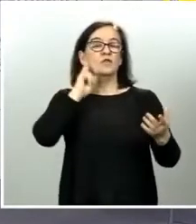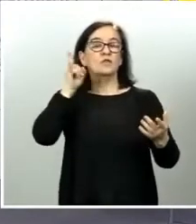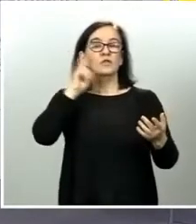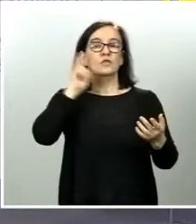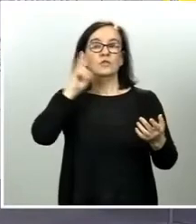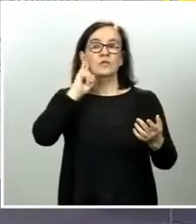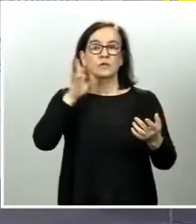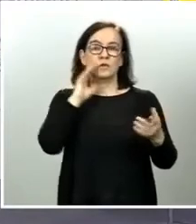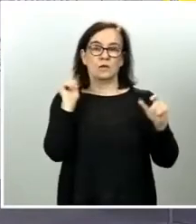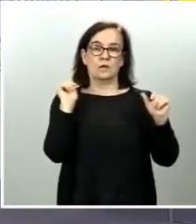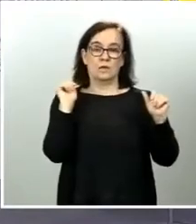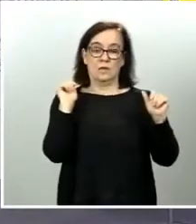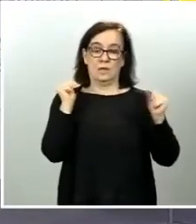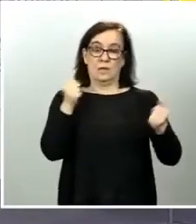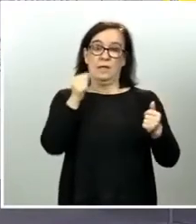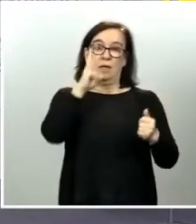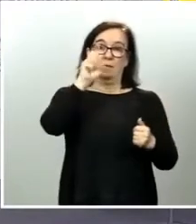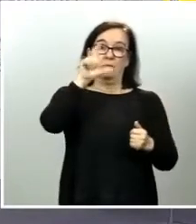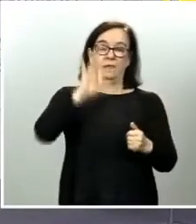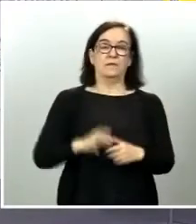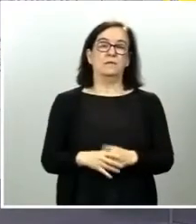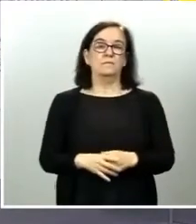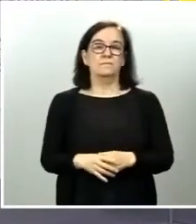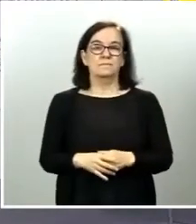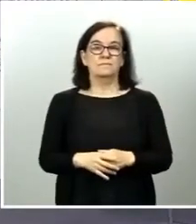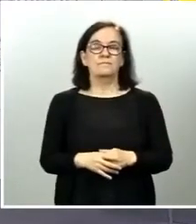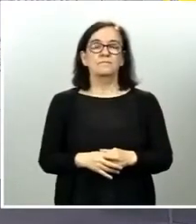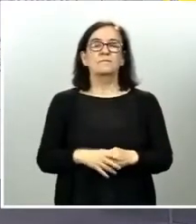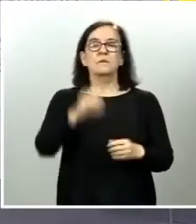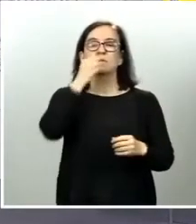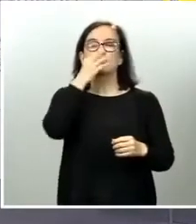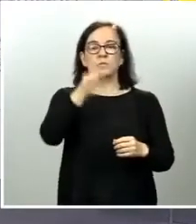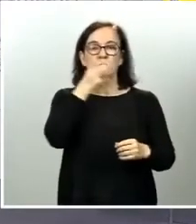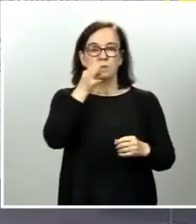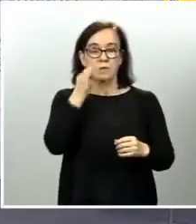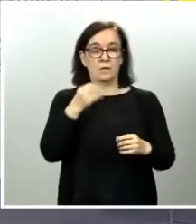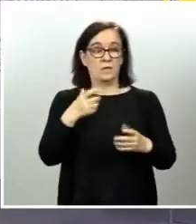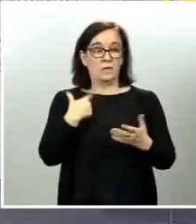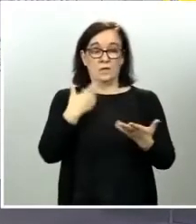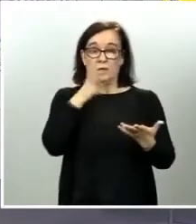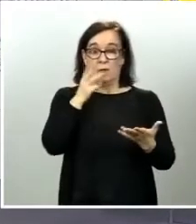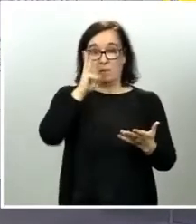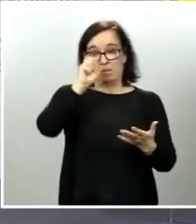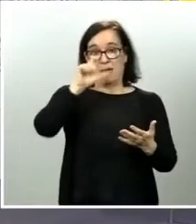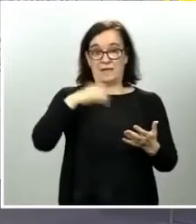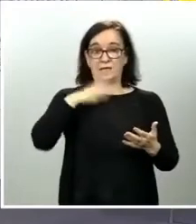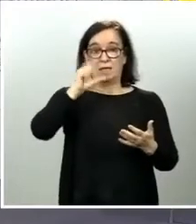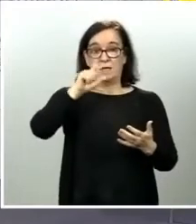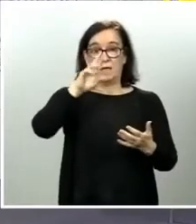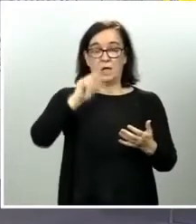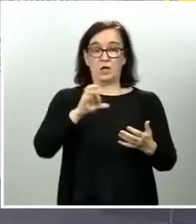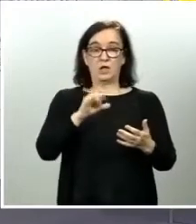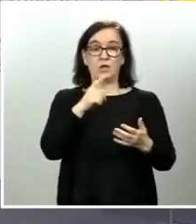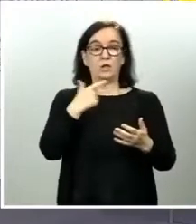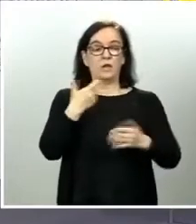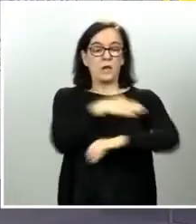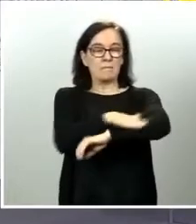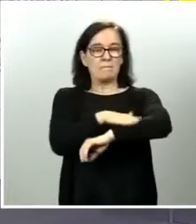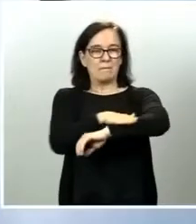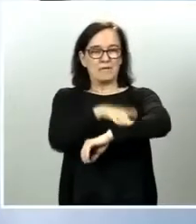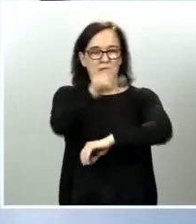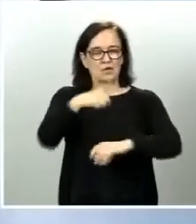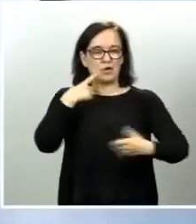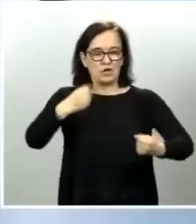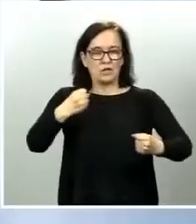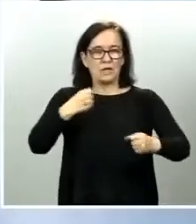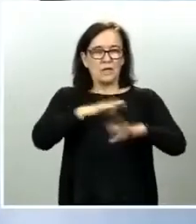País. Adelante. Hola, buenas tardes, soy Carlos Cuell, El Diario del País. Le quería preguntar al ministro y ya algunas aclaraciones, sabe